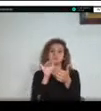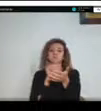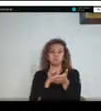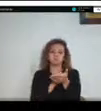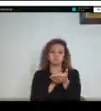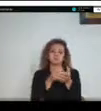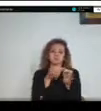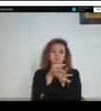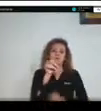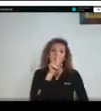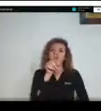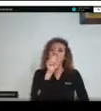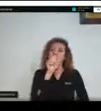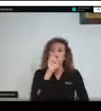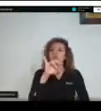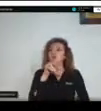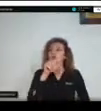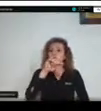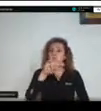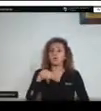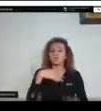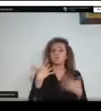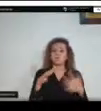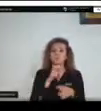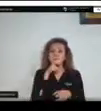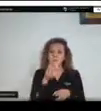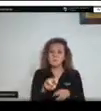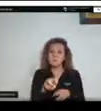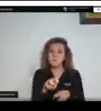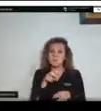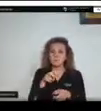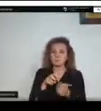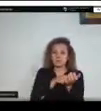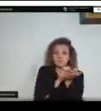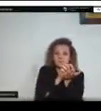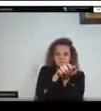fue afectado por el incendio forestal,